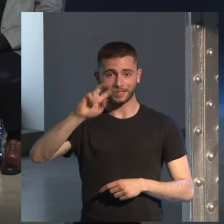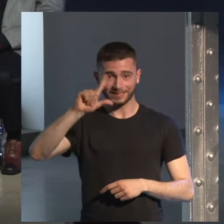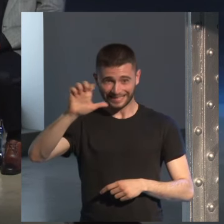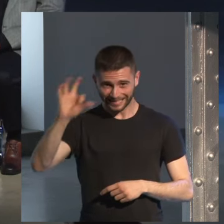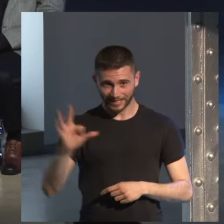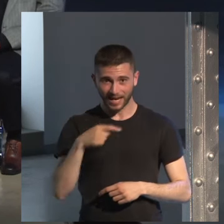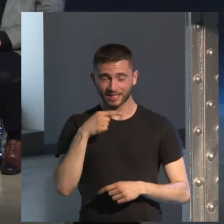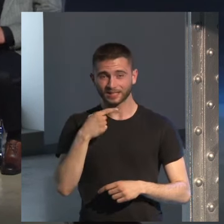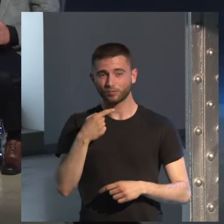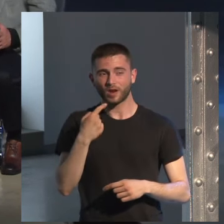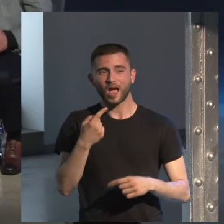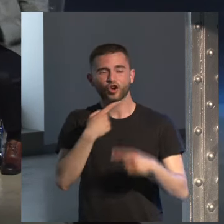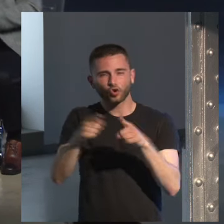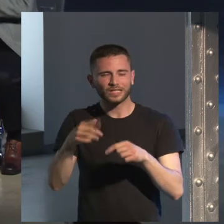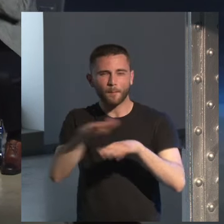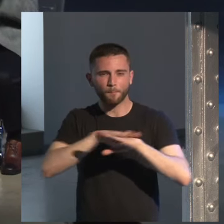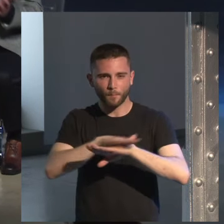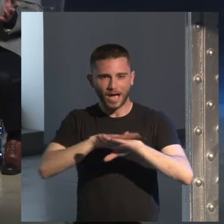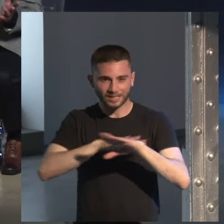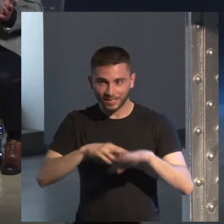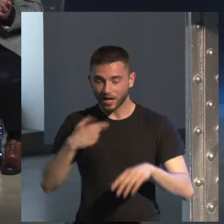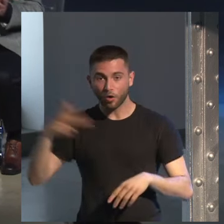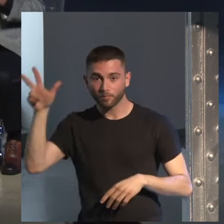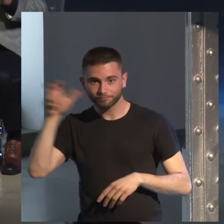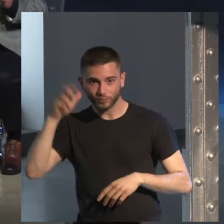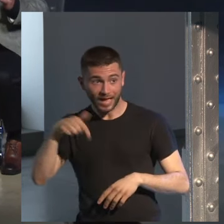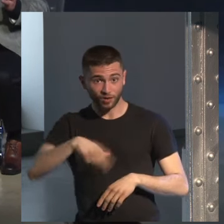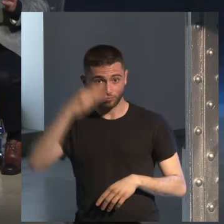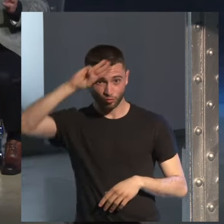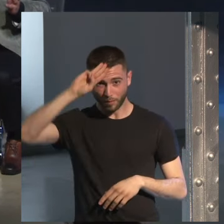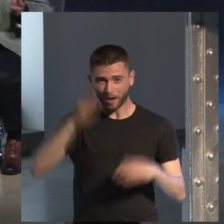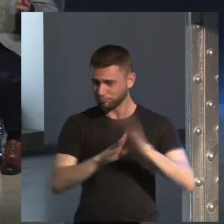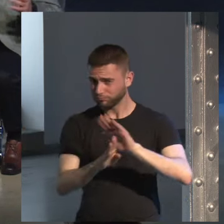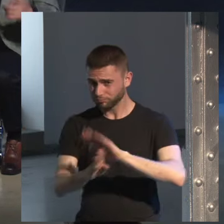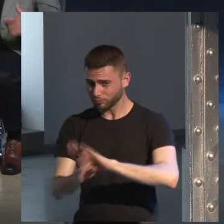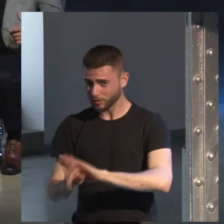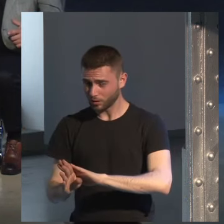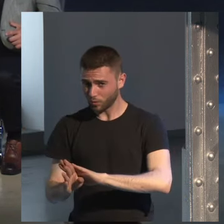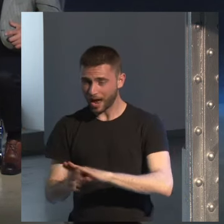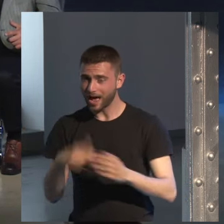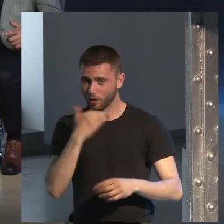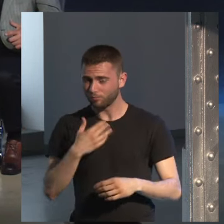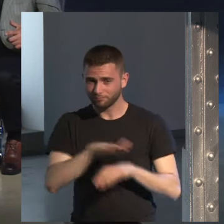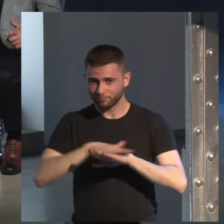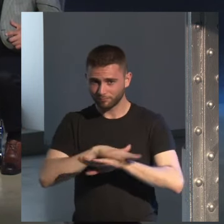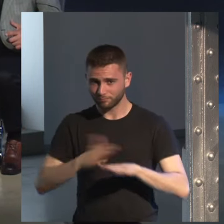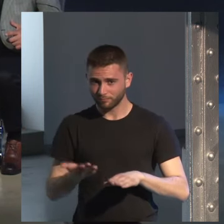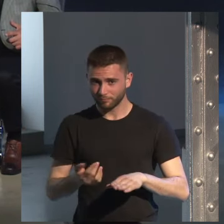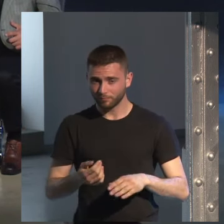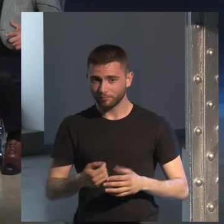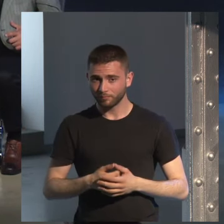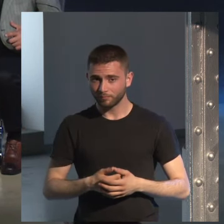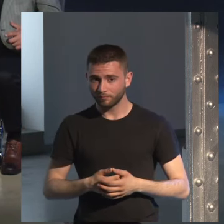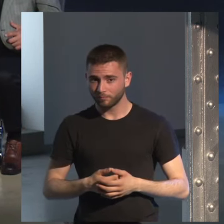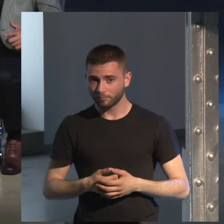una cosa mágica de estas que se siguen haciendo en Cuba se siguen haciendo en Cuba era una placa de